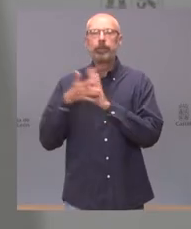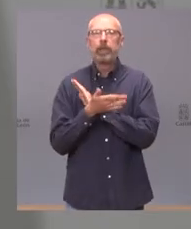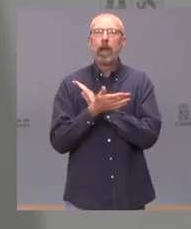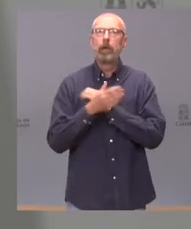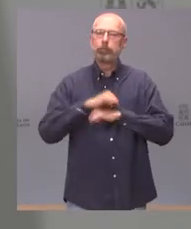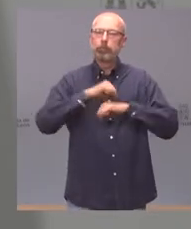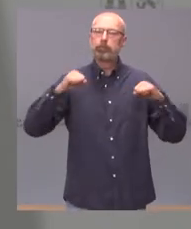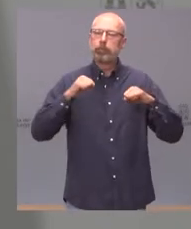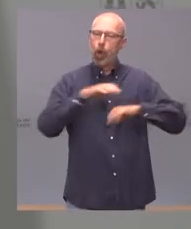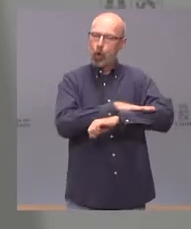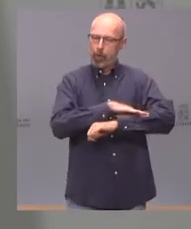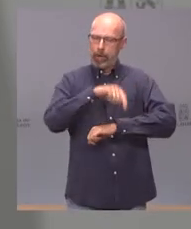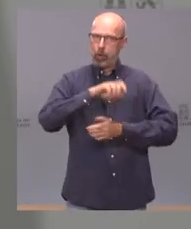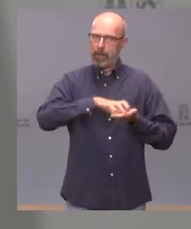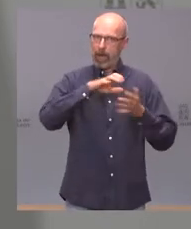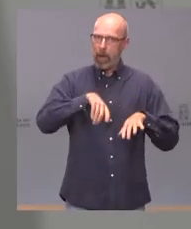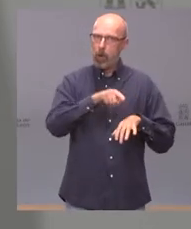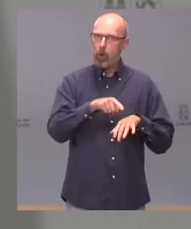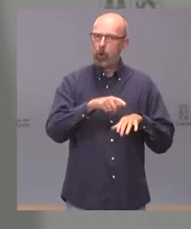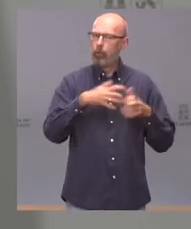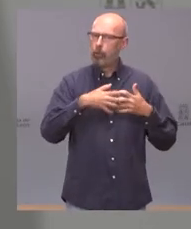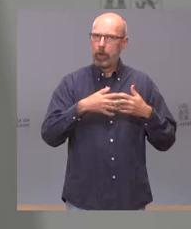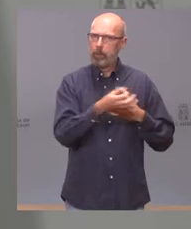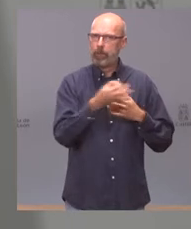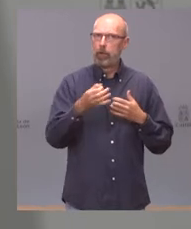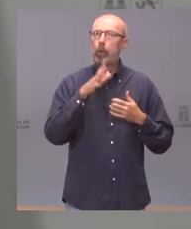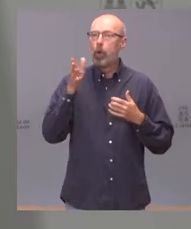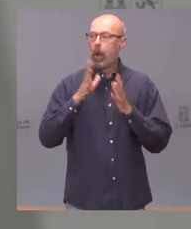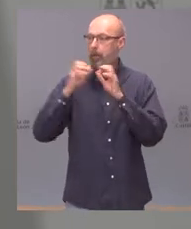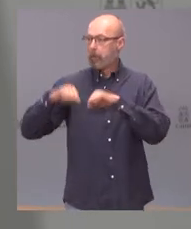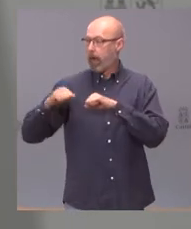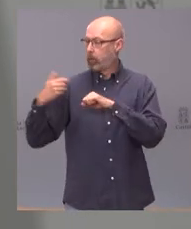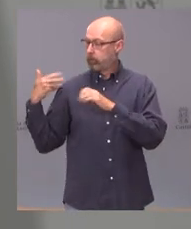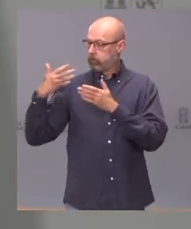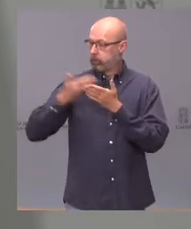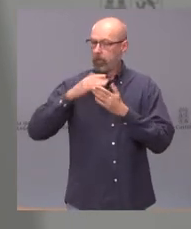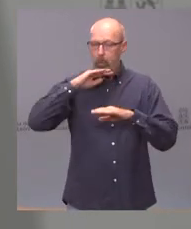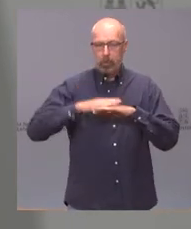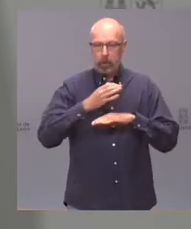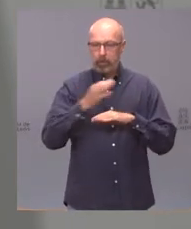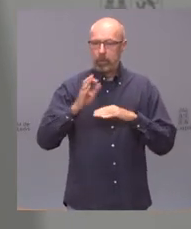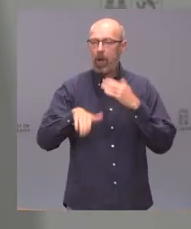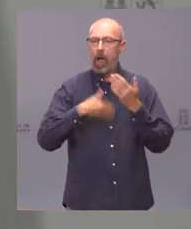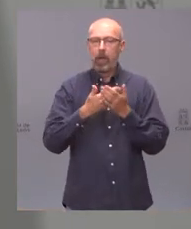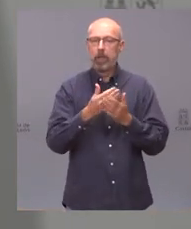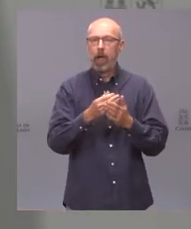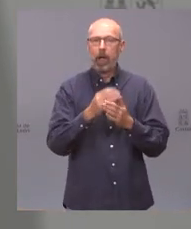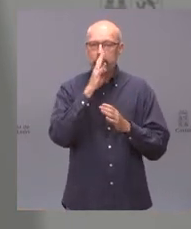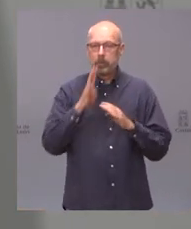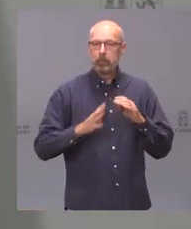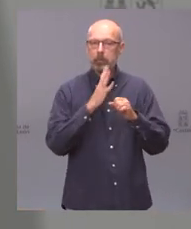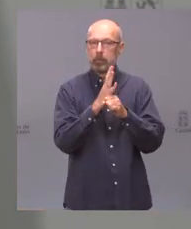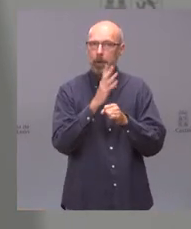León que funciona correctamente y de cumplimiento del pacto hasta el final de la legislatura no hemos hablado de ninguna otra cuestión